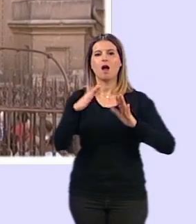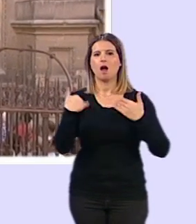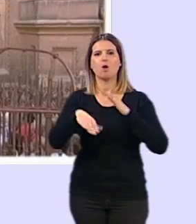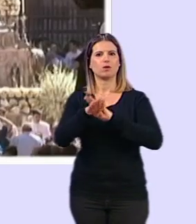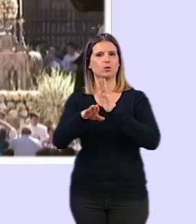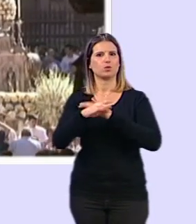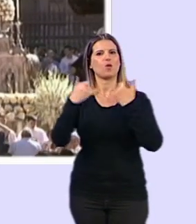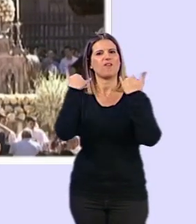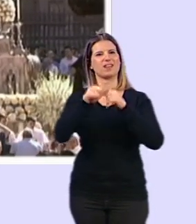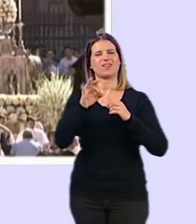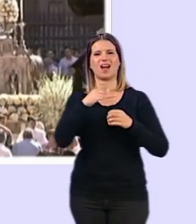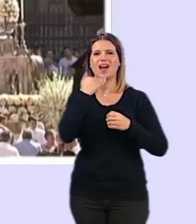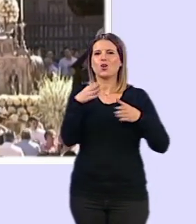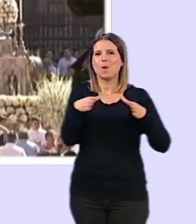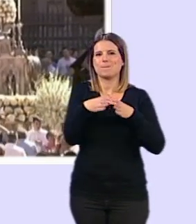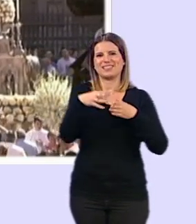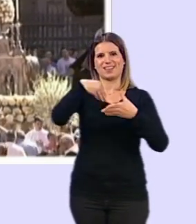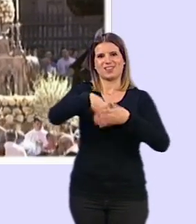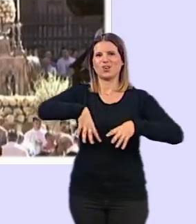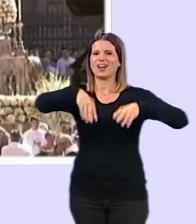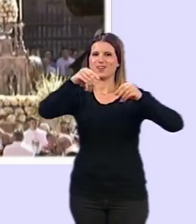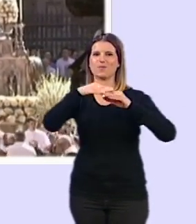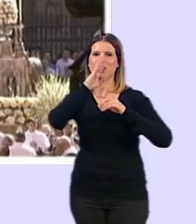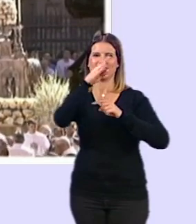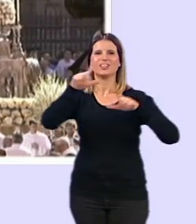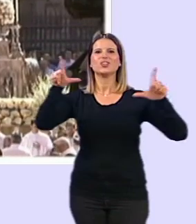celebración de una eucaristía en la catedral, que será televisada.